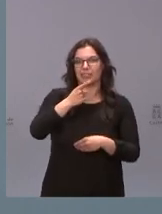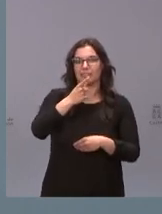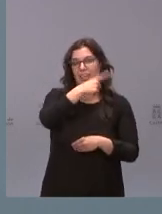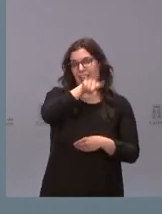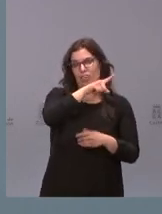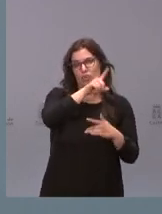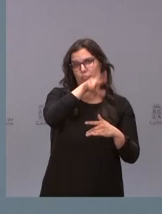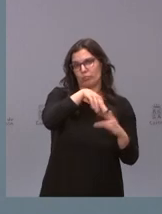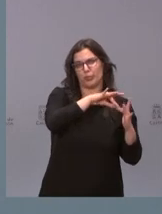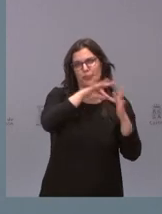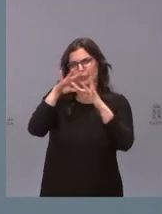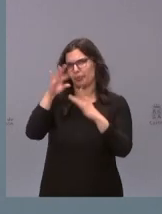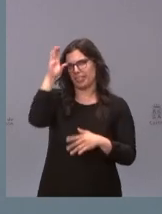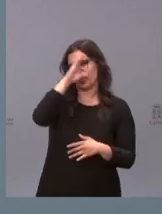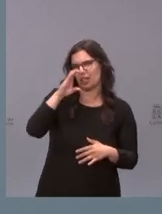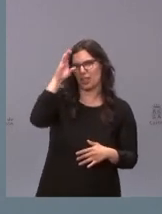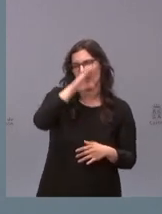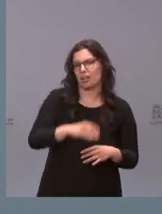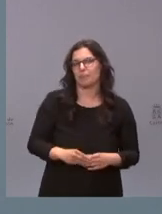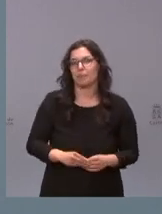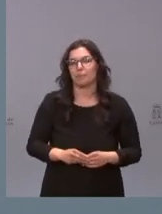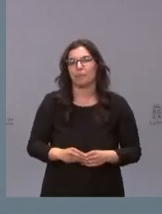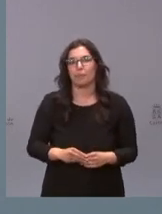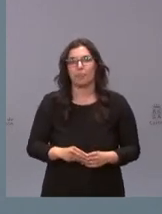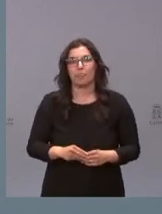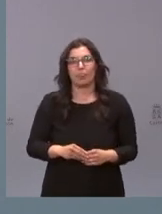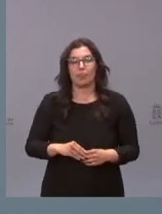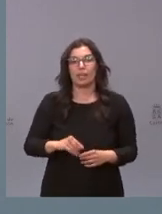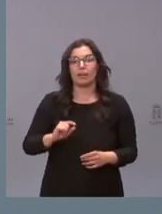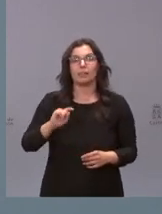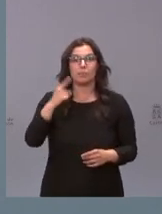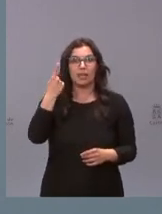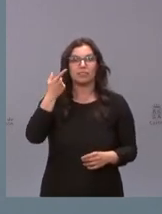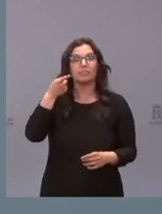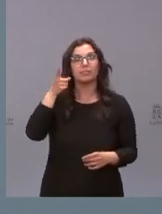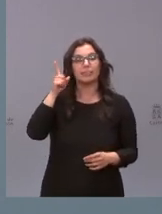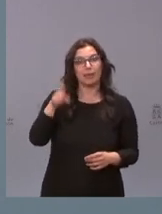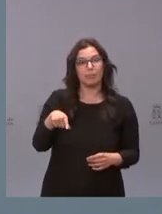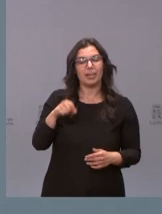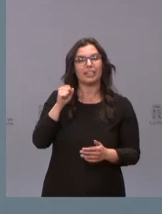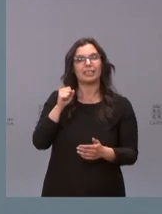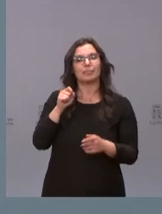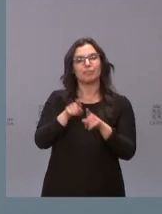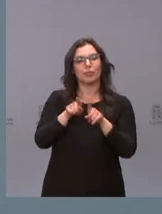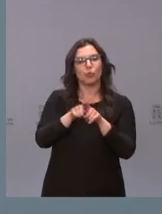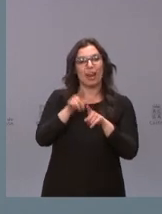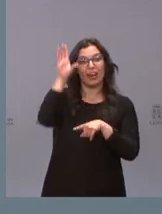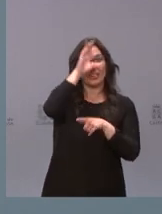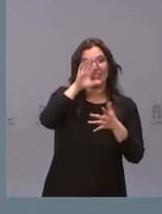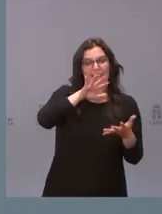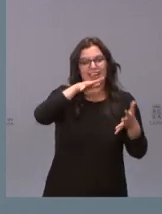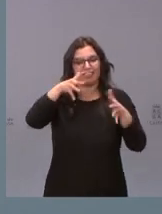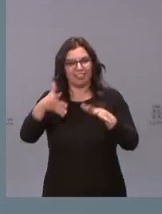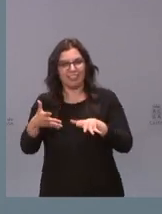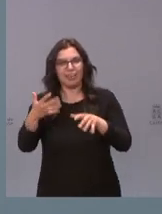la ciencia y sobre todo también de la apuesta en práctica de la ciencia es decir